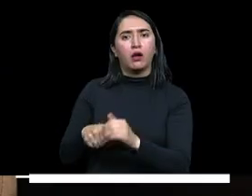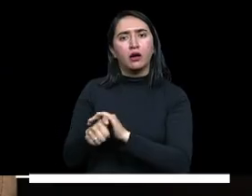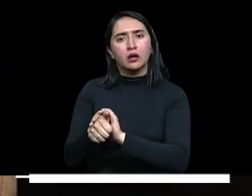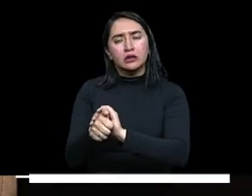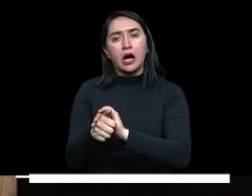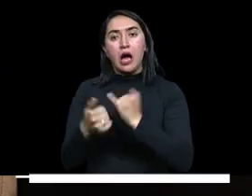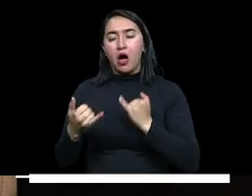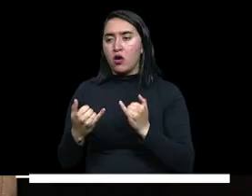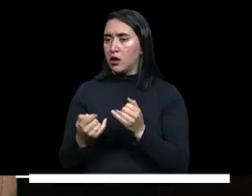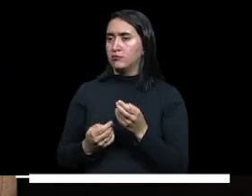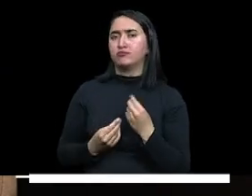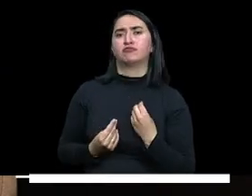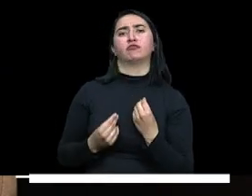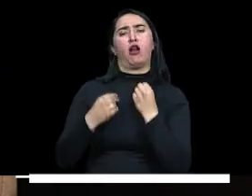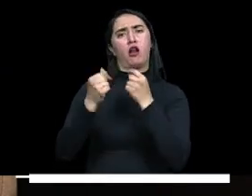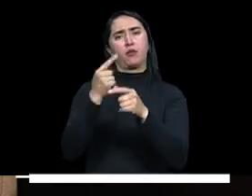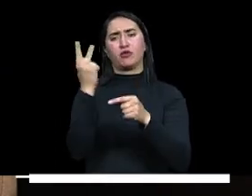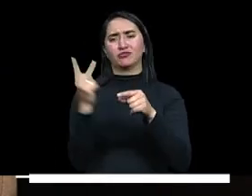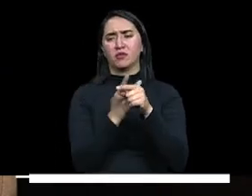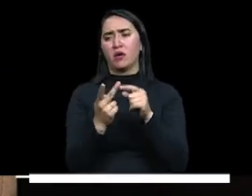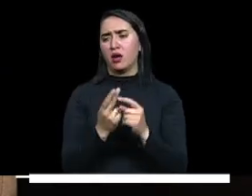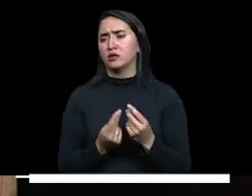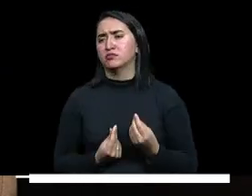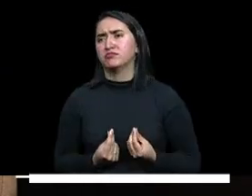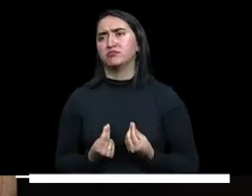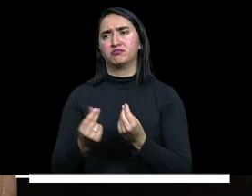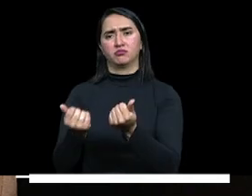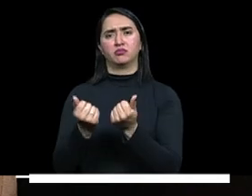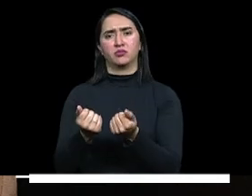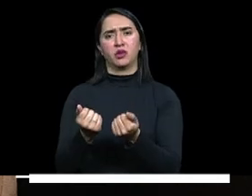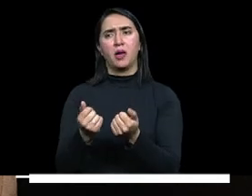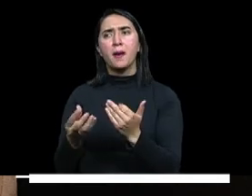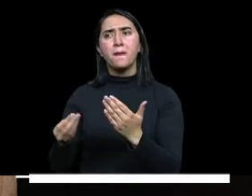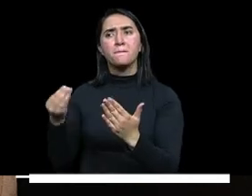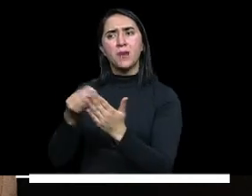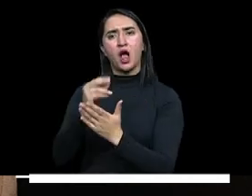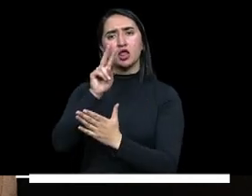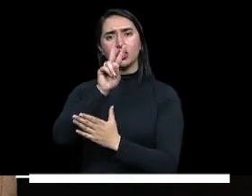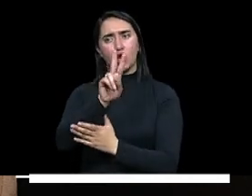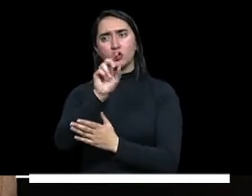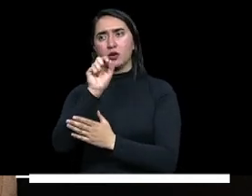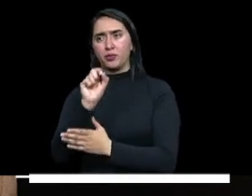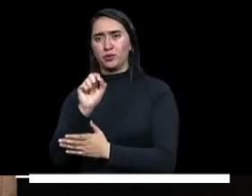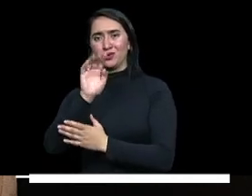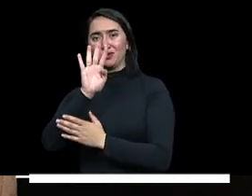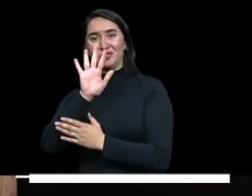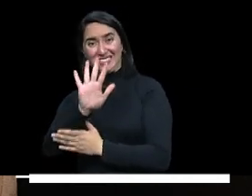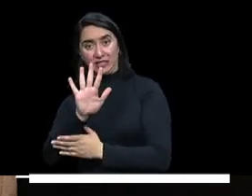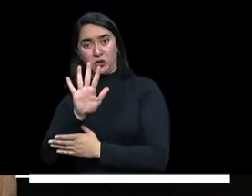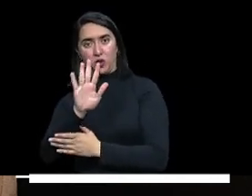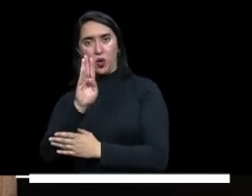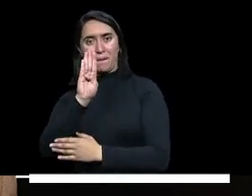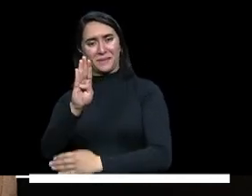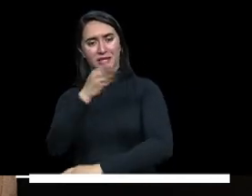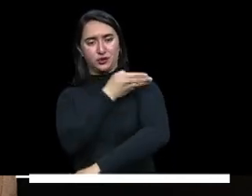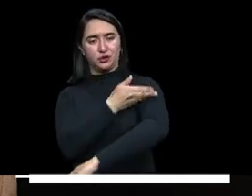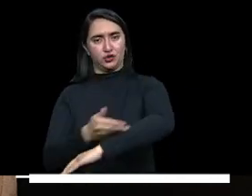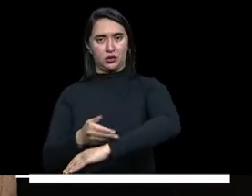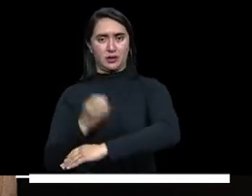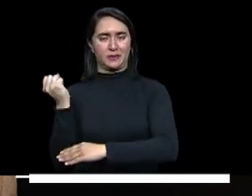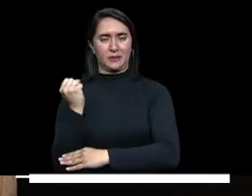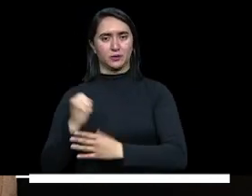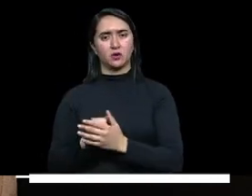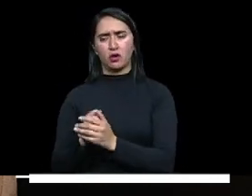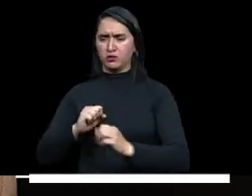de haberse expedido el decreto salarial desembolsando más de 2.5 billones de pesos que movilizaron la